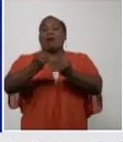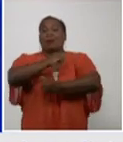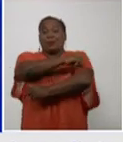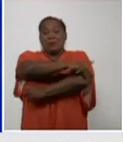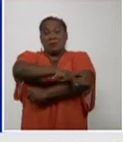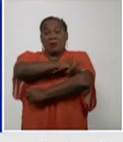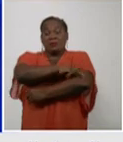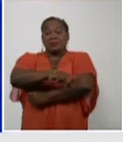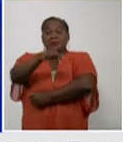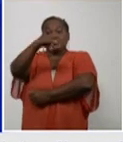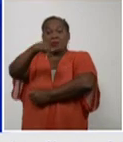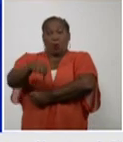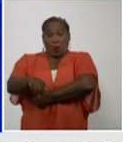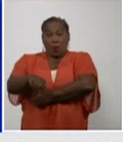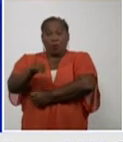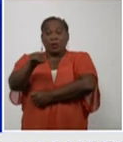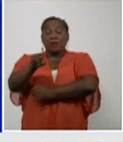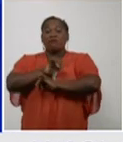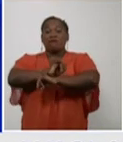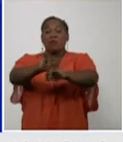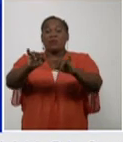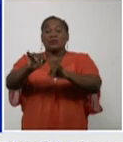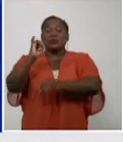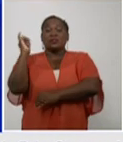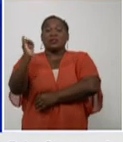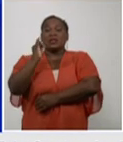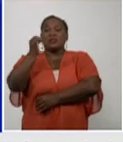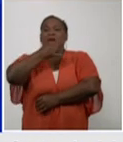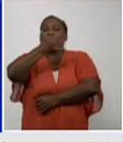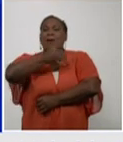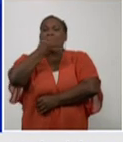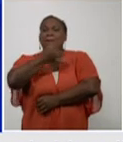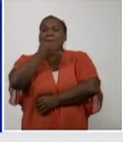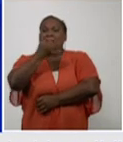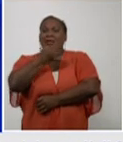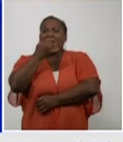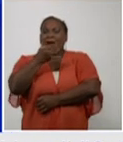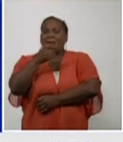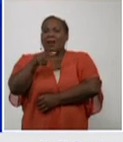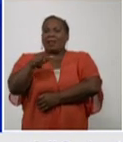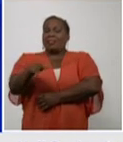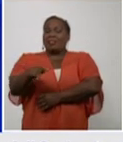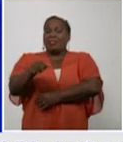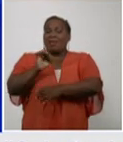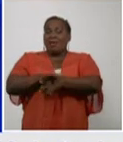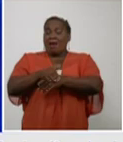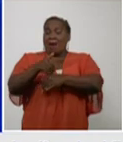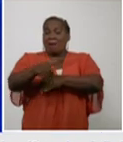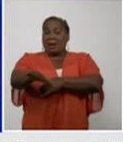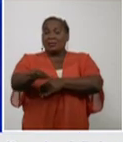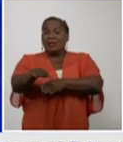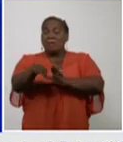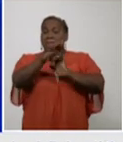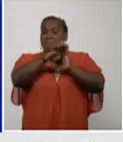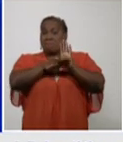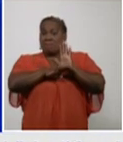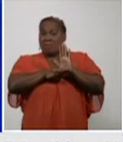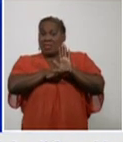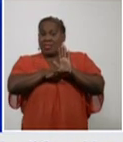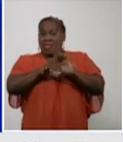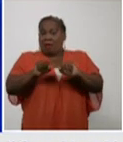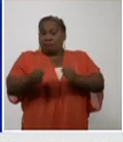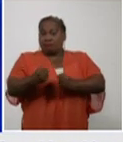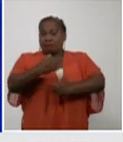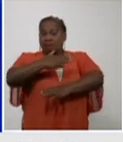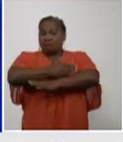en los cables de prensa hablaban de una contención evidente a partir de las medidas restrictivas, sobre todo en